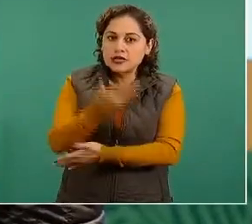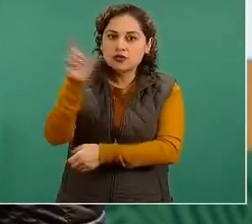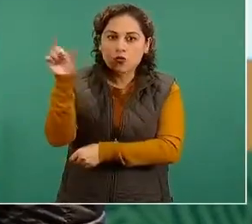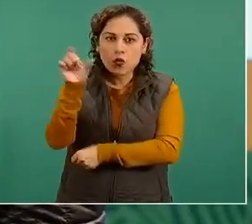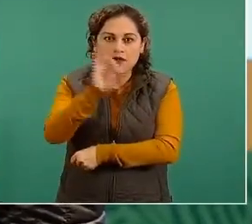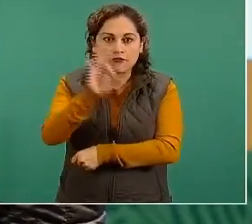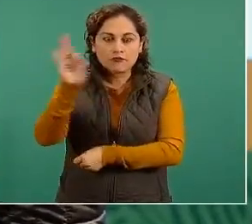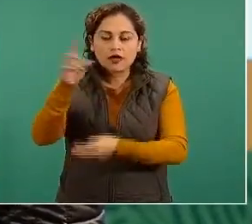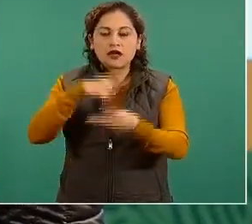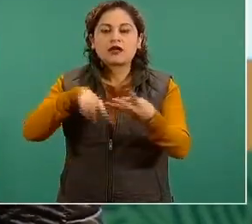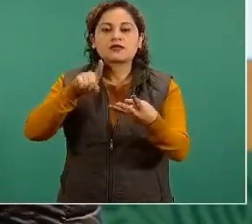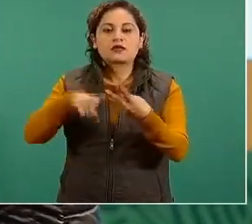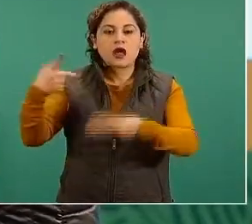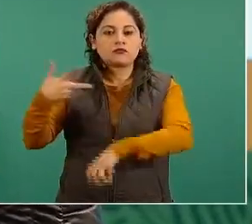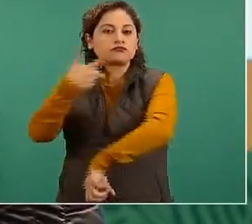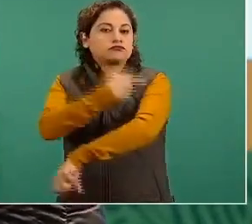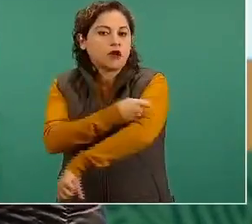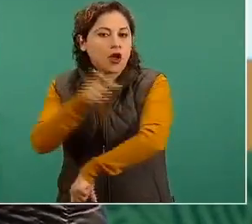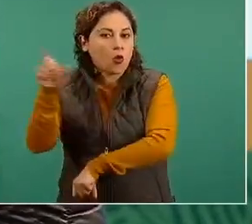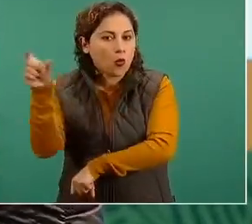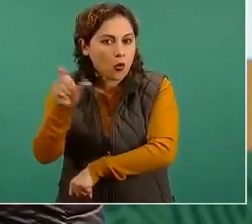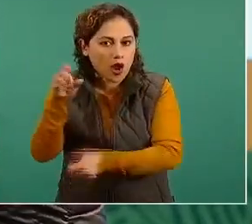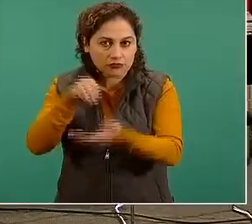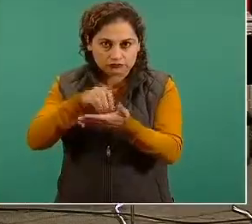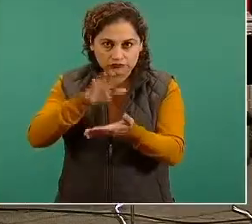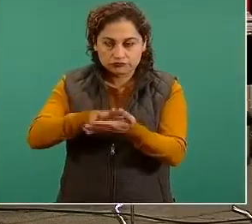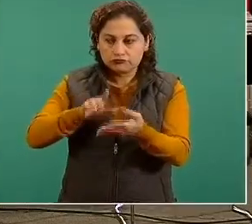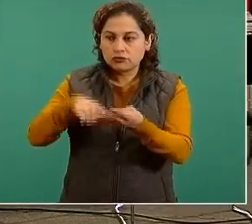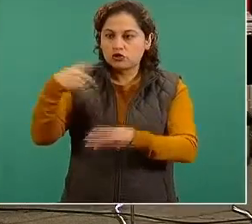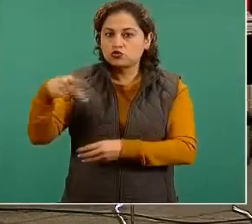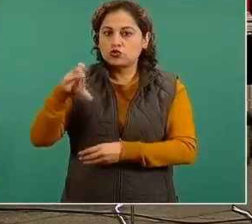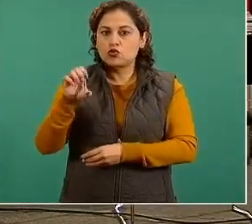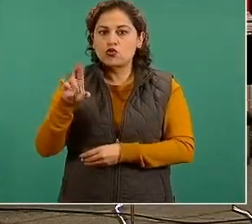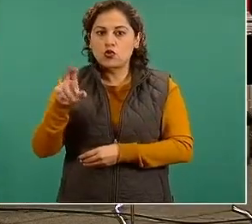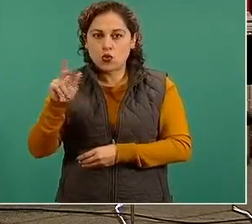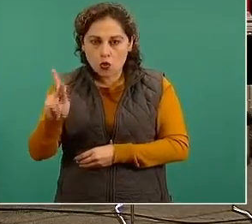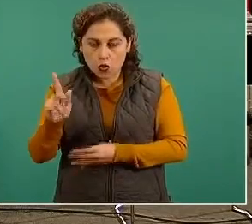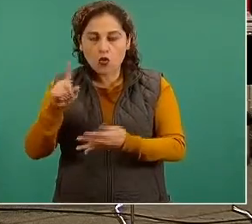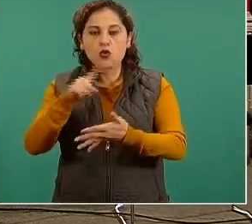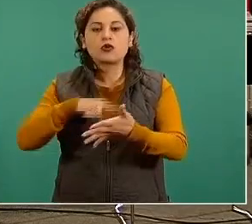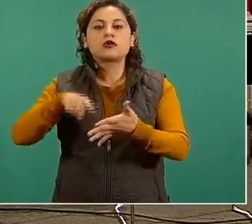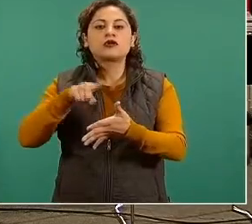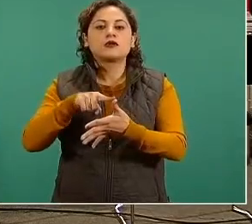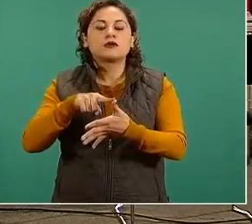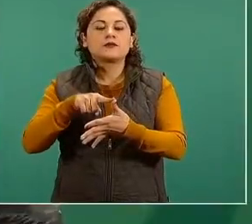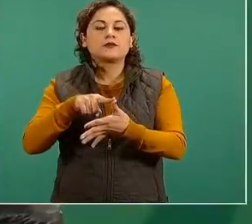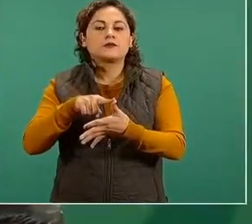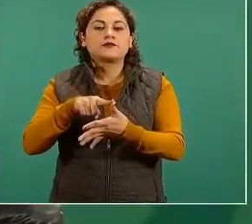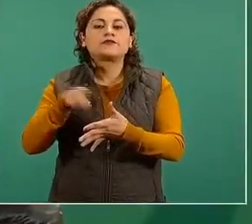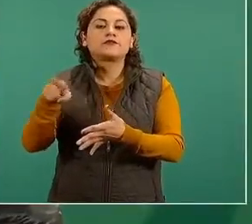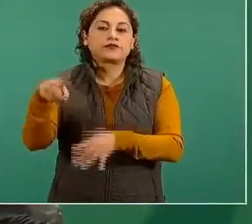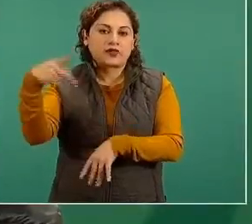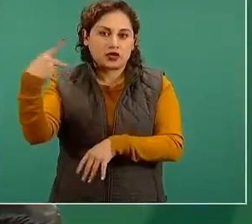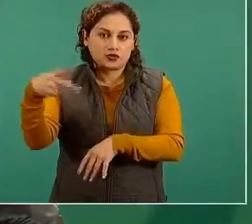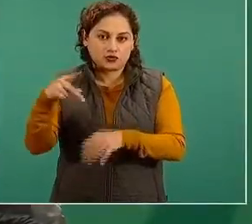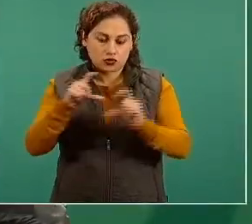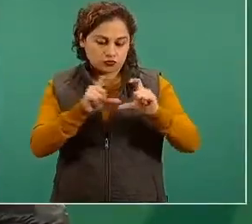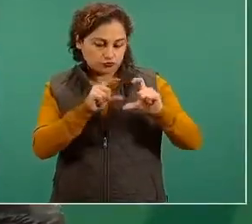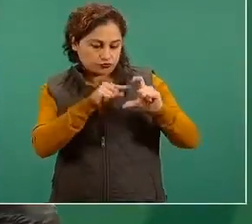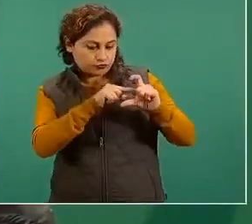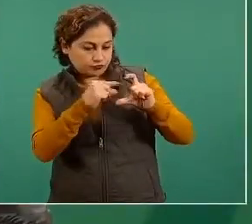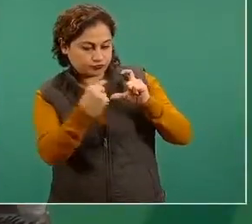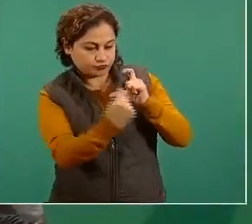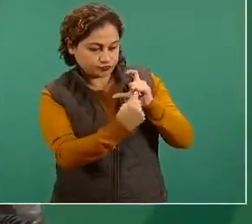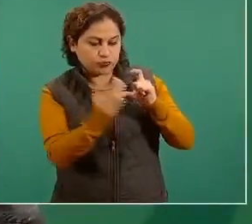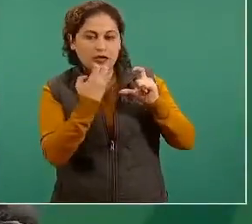fecha en que le aplicaron la vacuna la CURP la unidad que tiene una clave específica que es como la